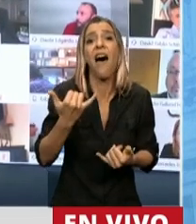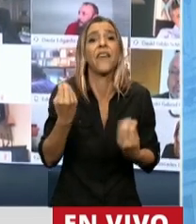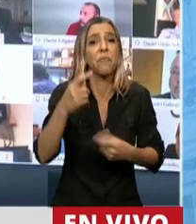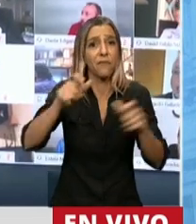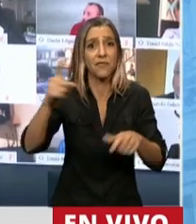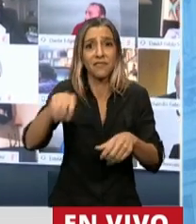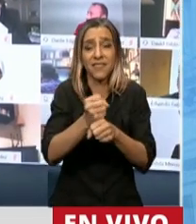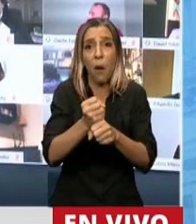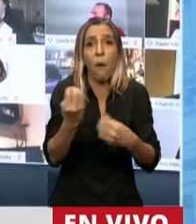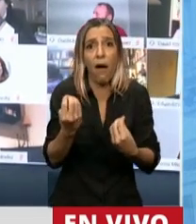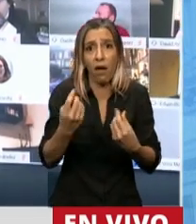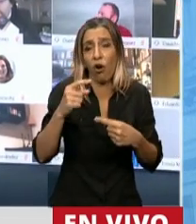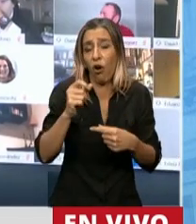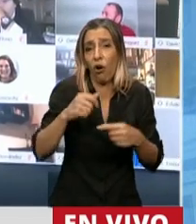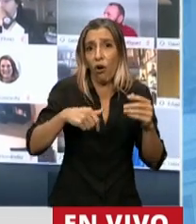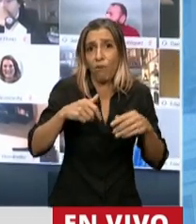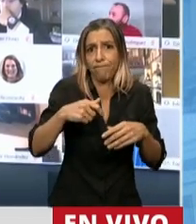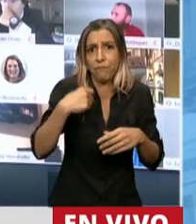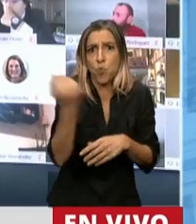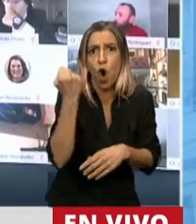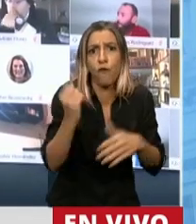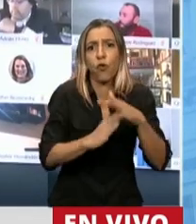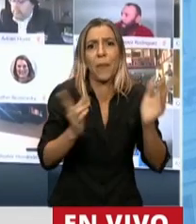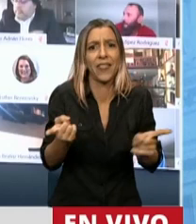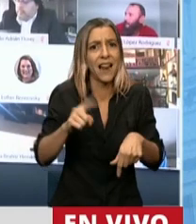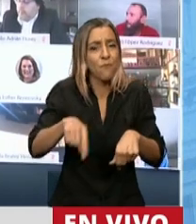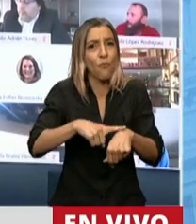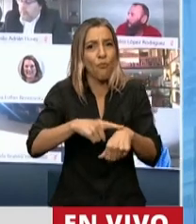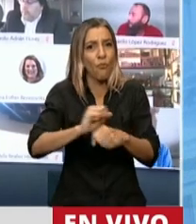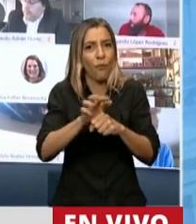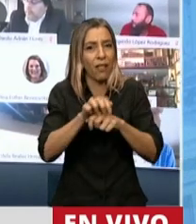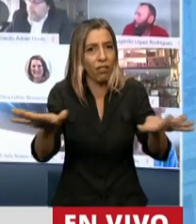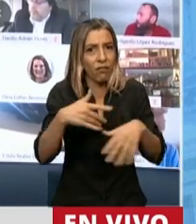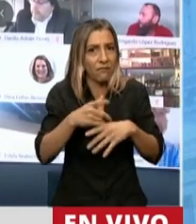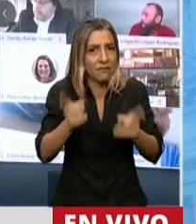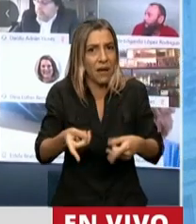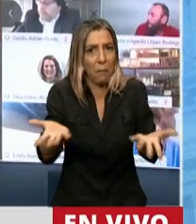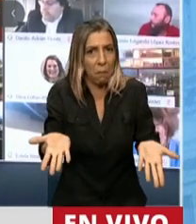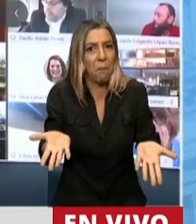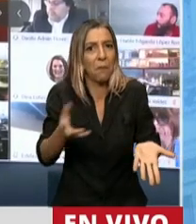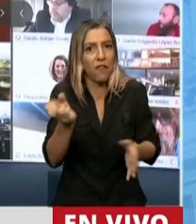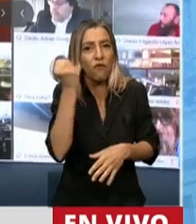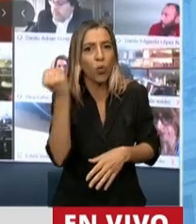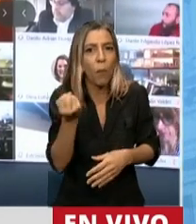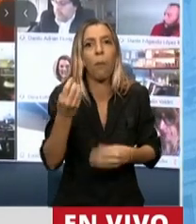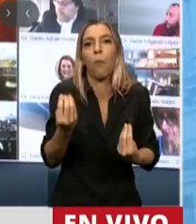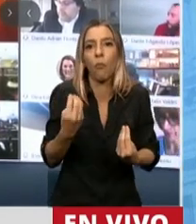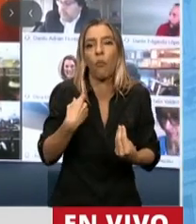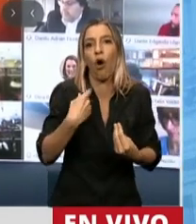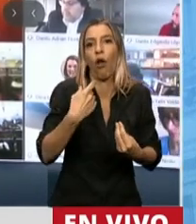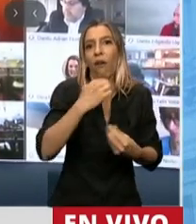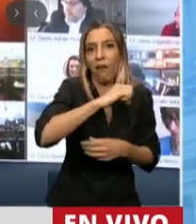en el marco de la pandemia. Esto no afecta solamente a estos productores, afecta también a transportistas,